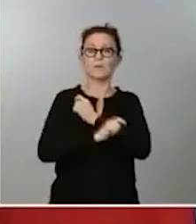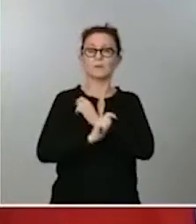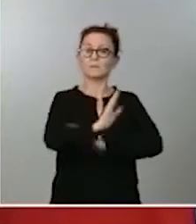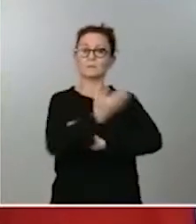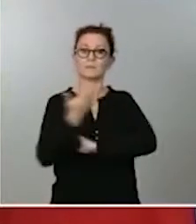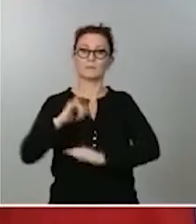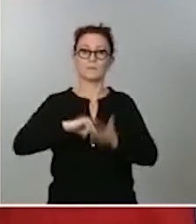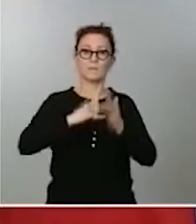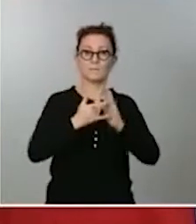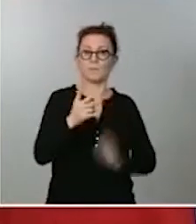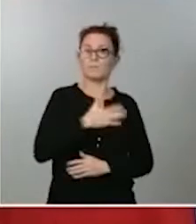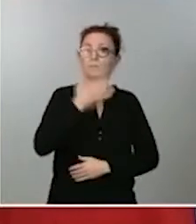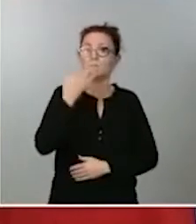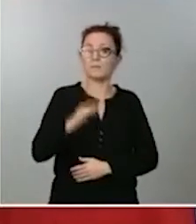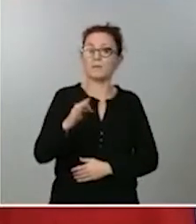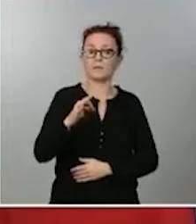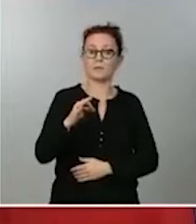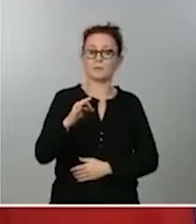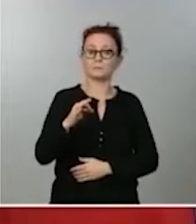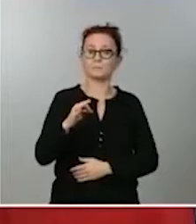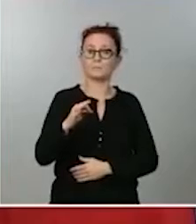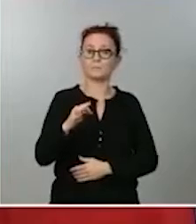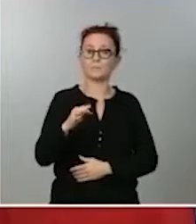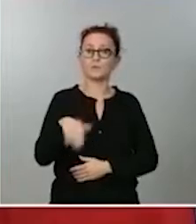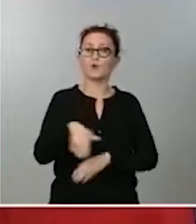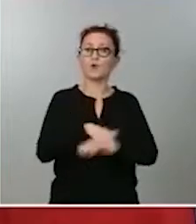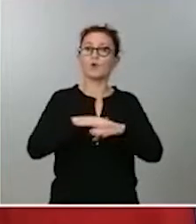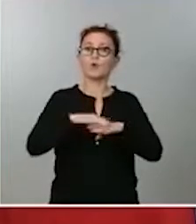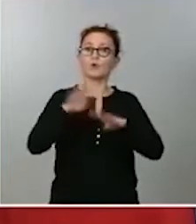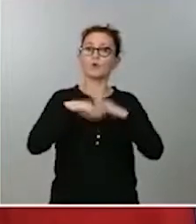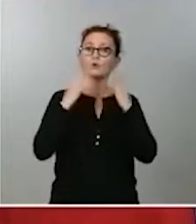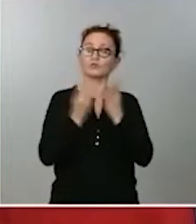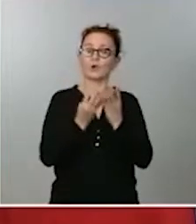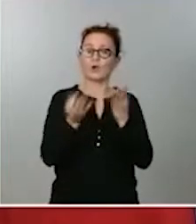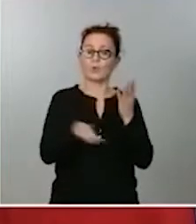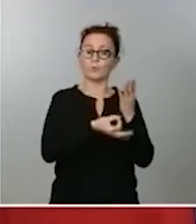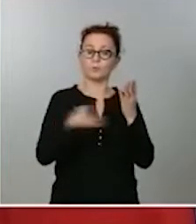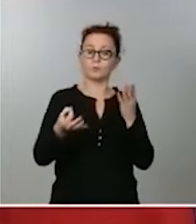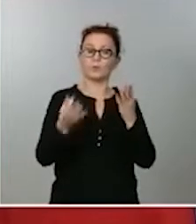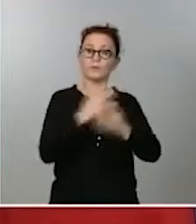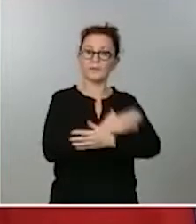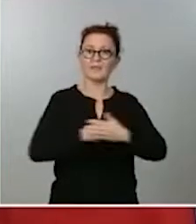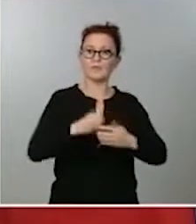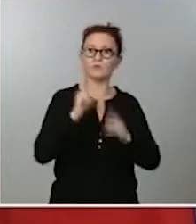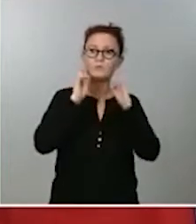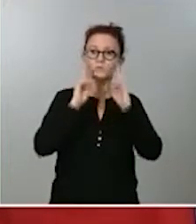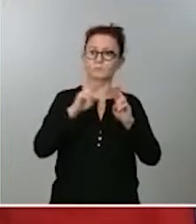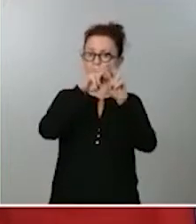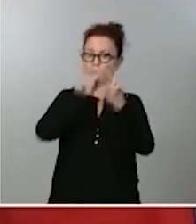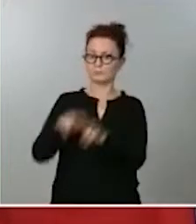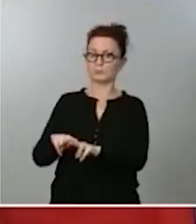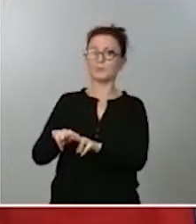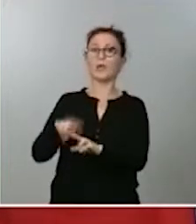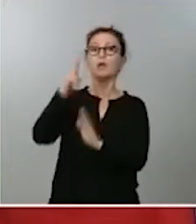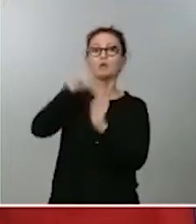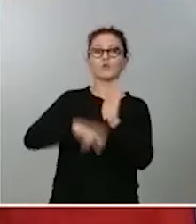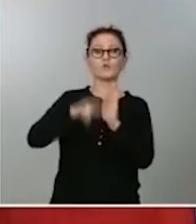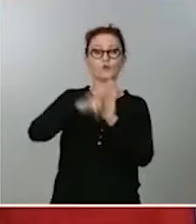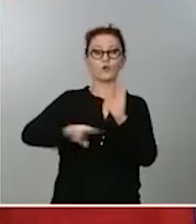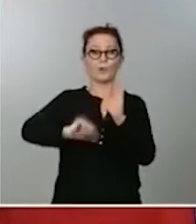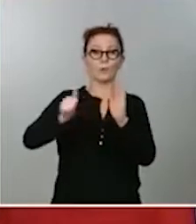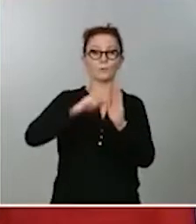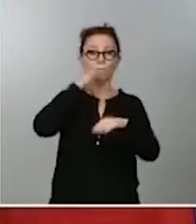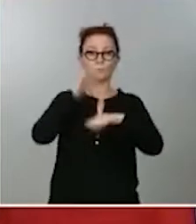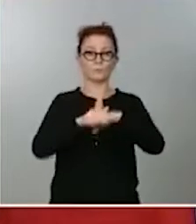contado con el visto bueno del Consejo Rector del Fondo y, por tanto, cumple con todos los compromisos de la norma aprobada, también la